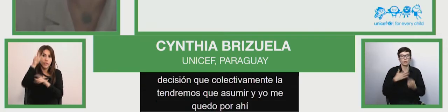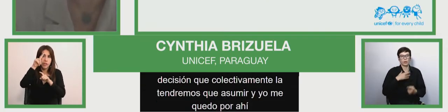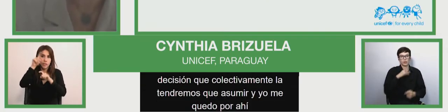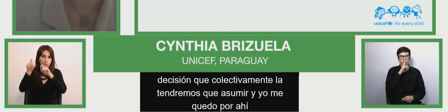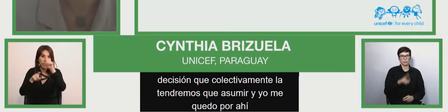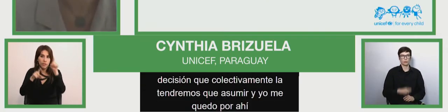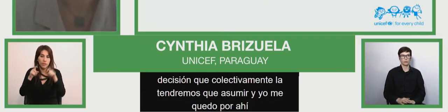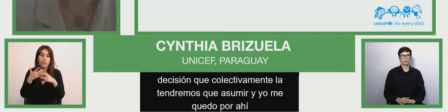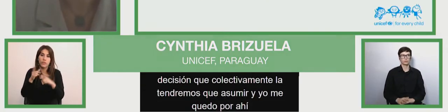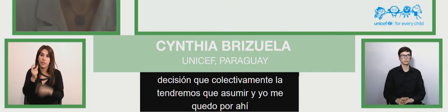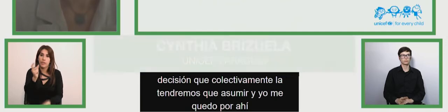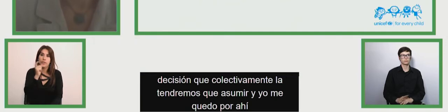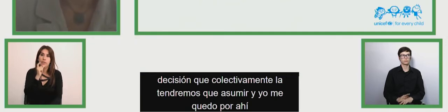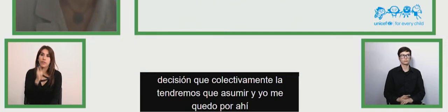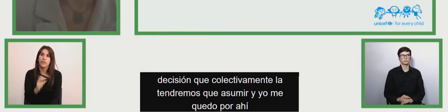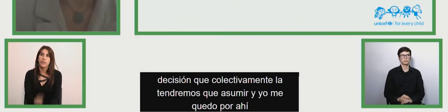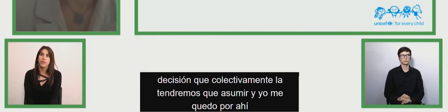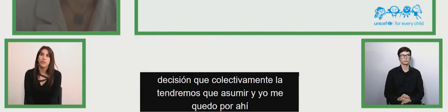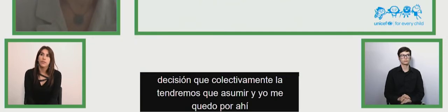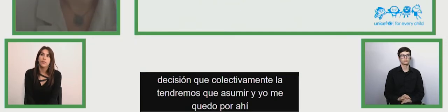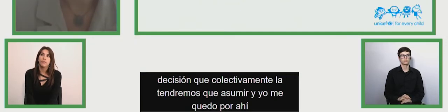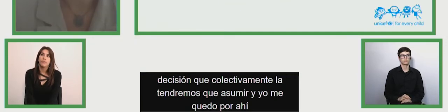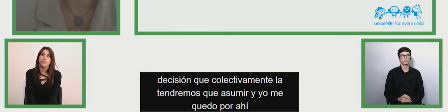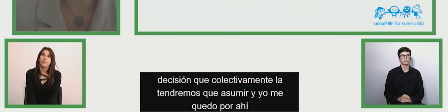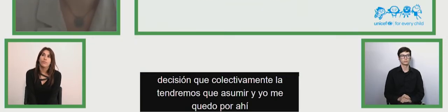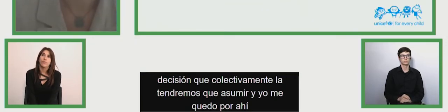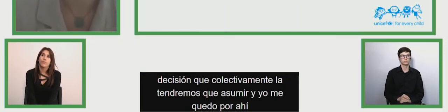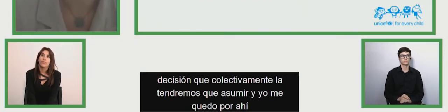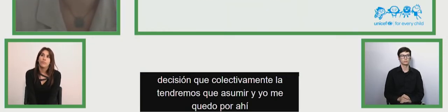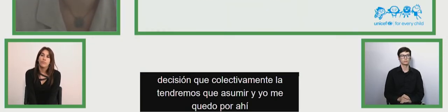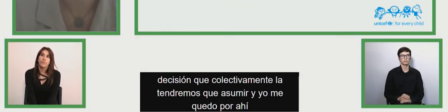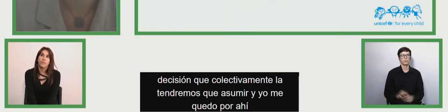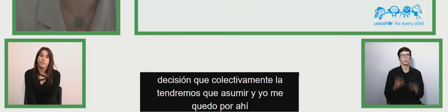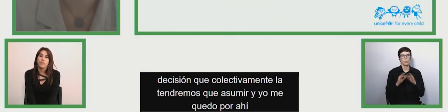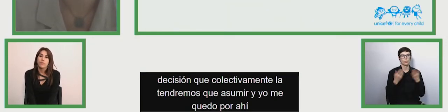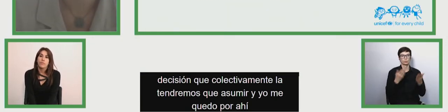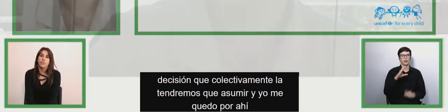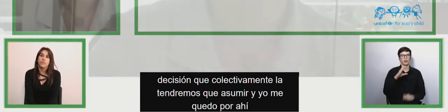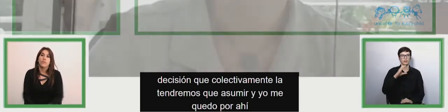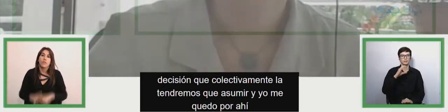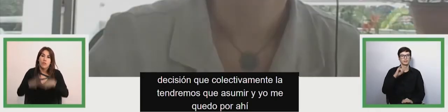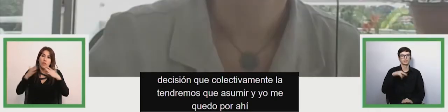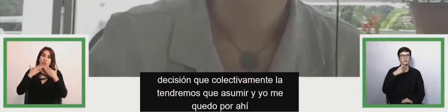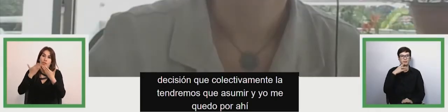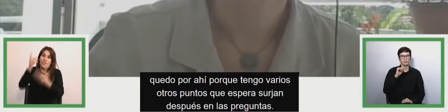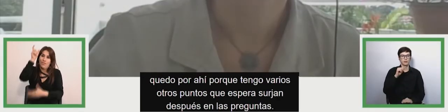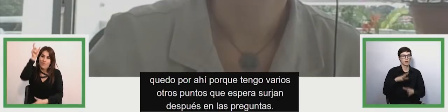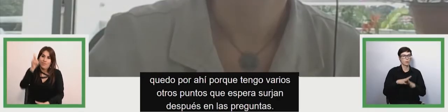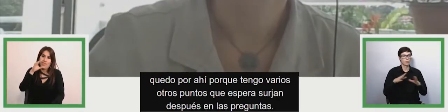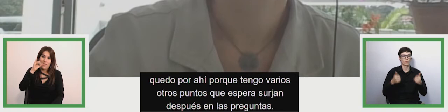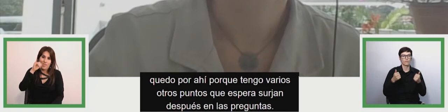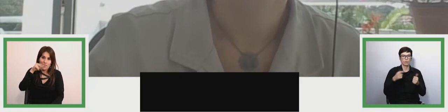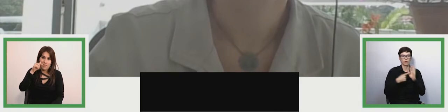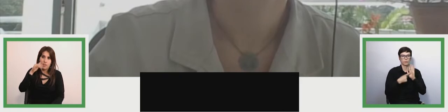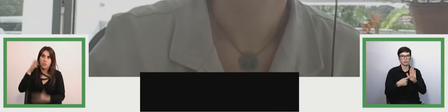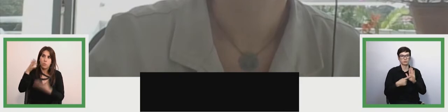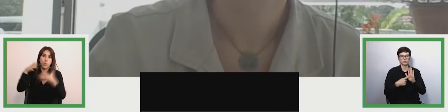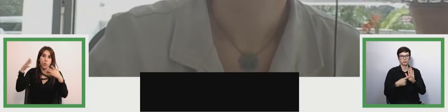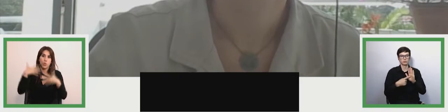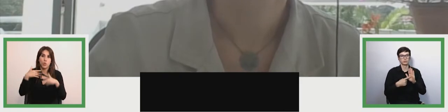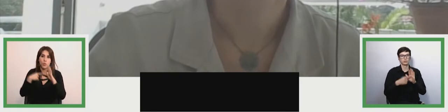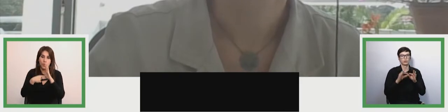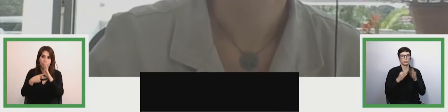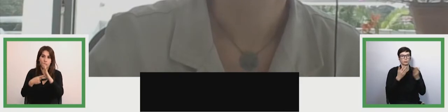Muchas gracias. Muchas gracias a ti, Ciencia. Excelente presentación de verdad, la tuya